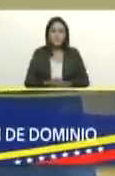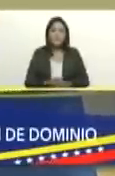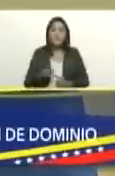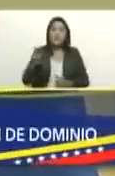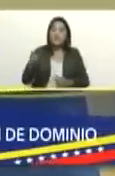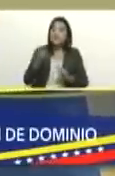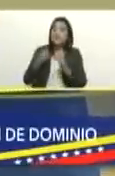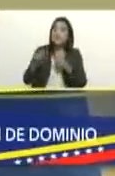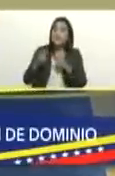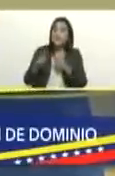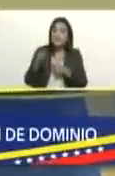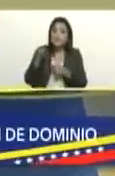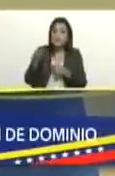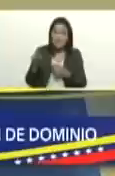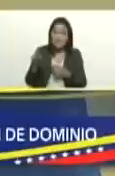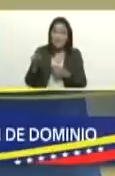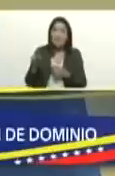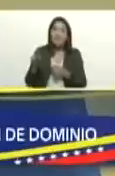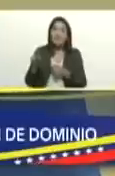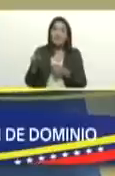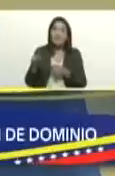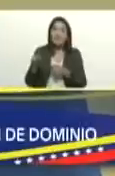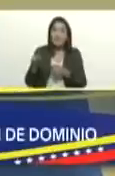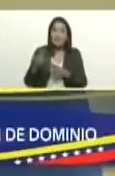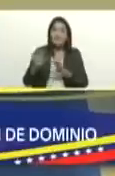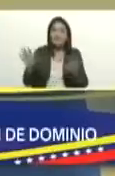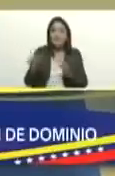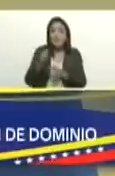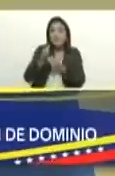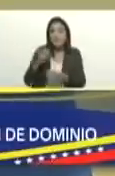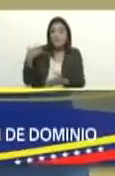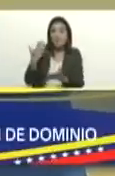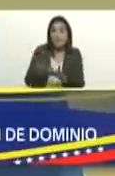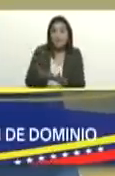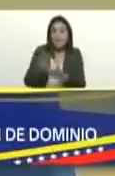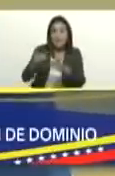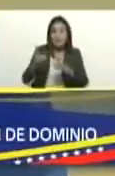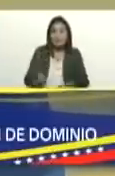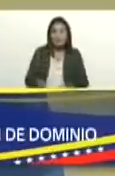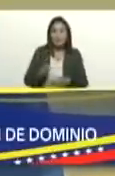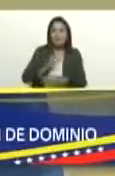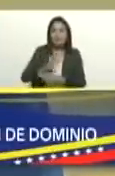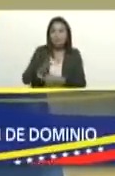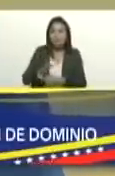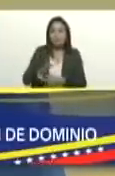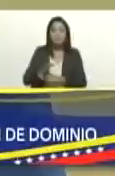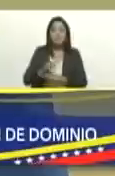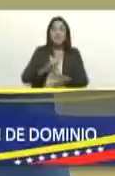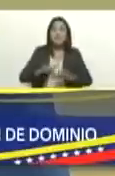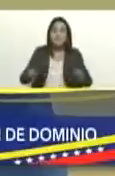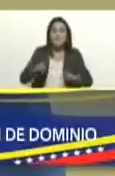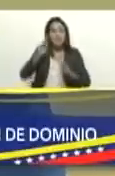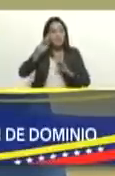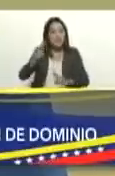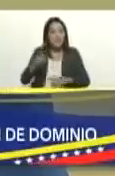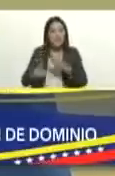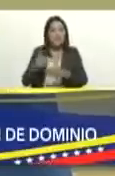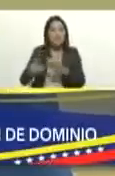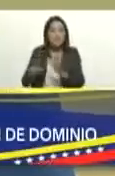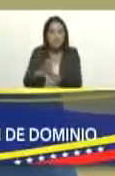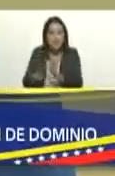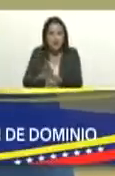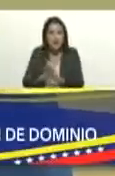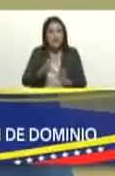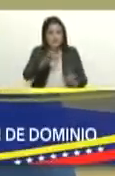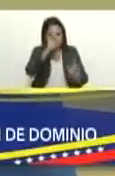produzca la sentencia definitivamente firme importante que se respeta el debido proceso la garantía de los derechos humanos